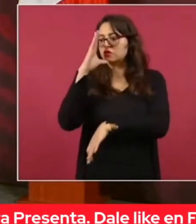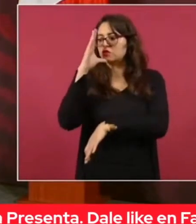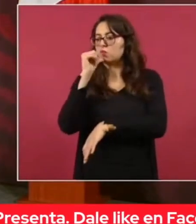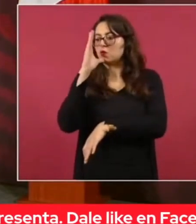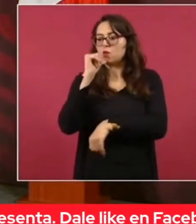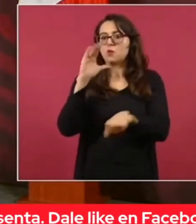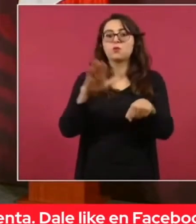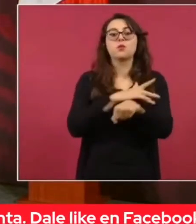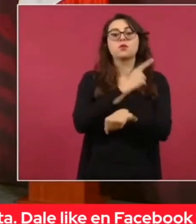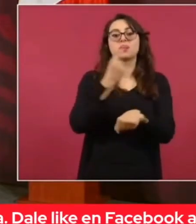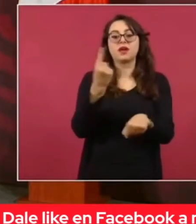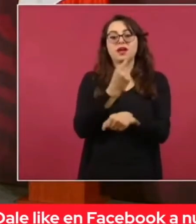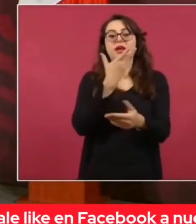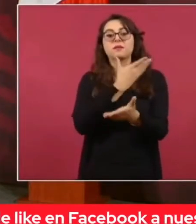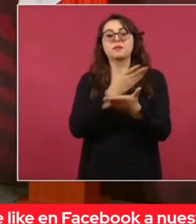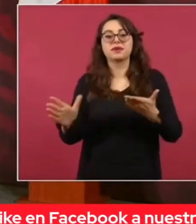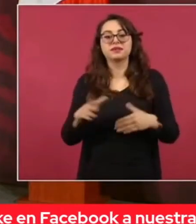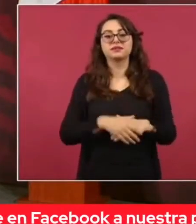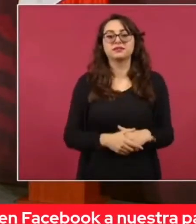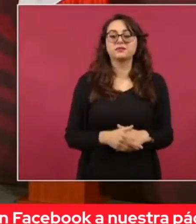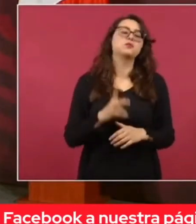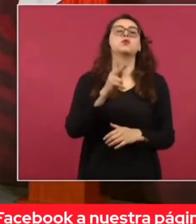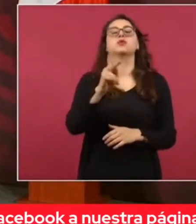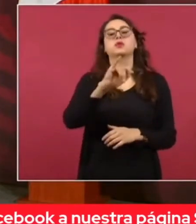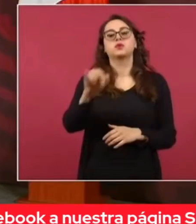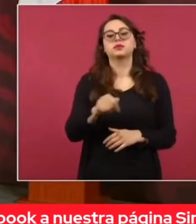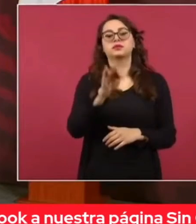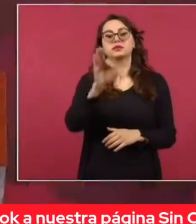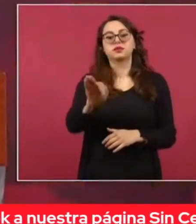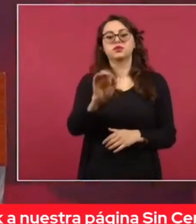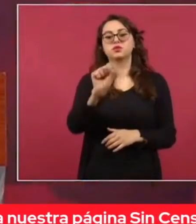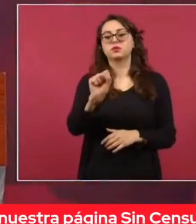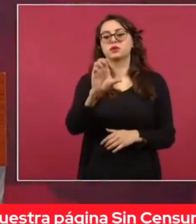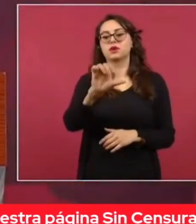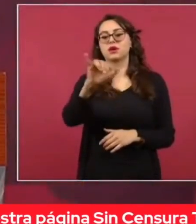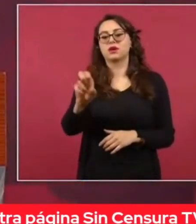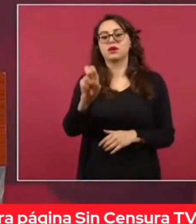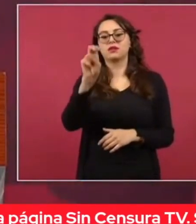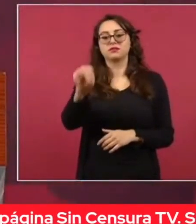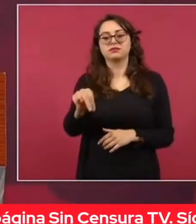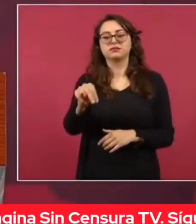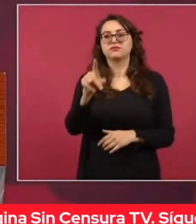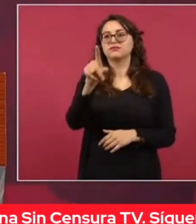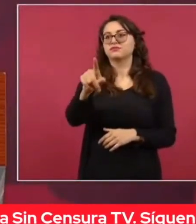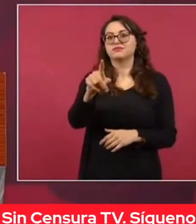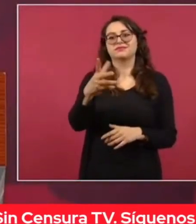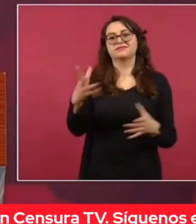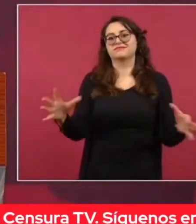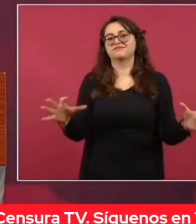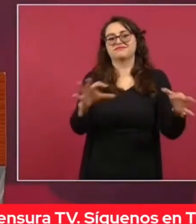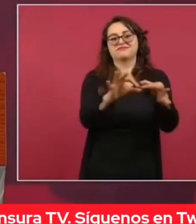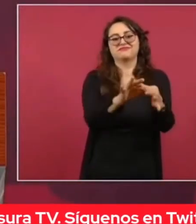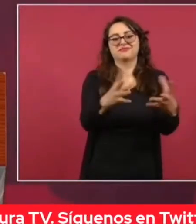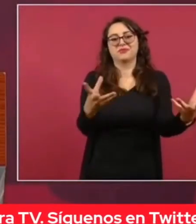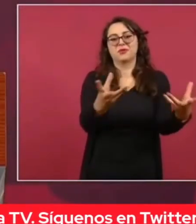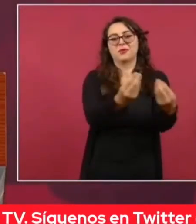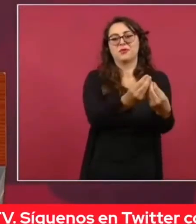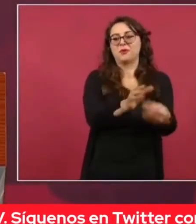está completamente en contra de nosotros y de la transformación del país,